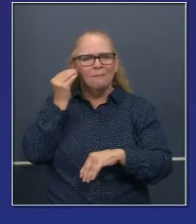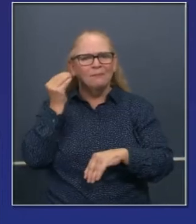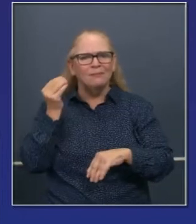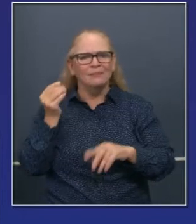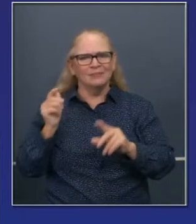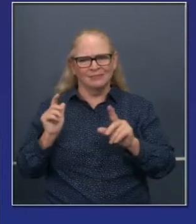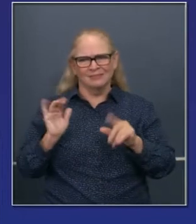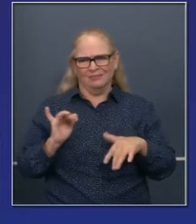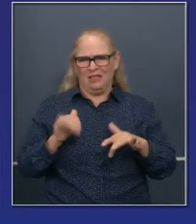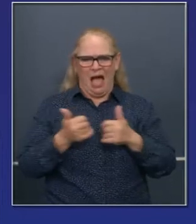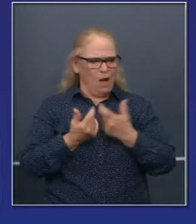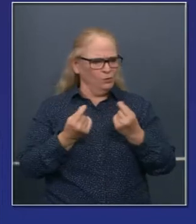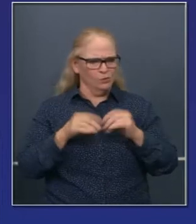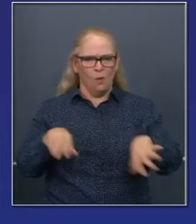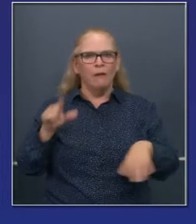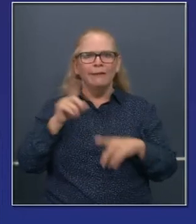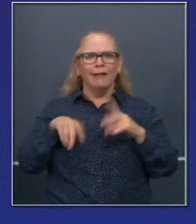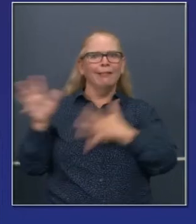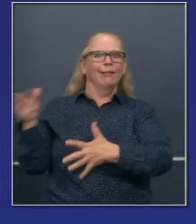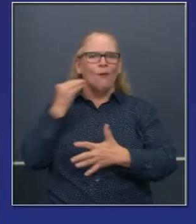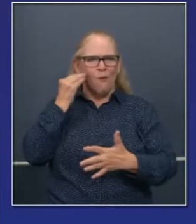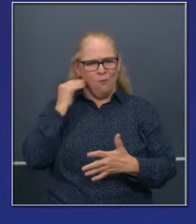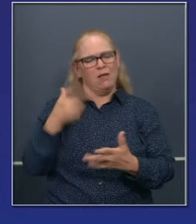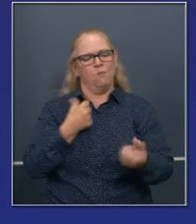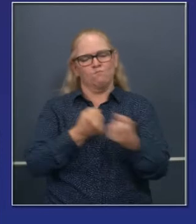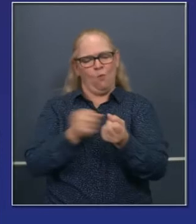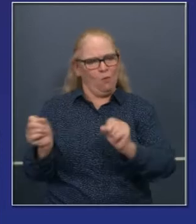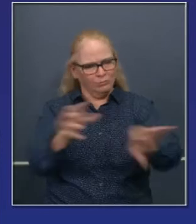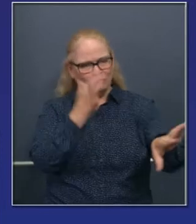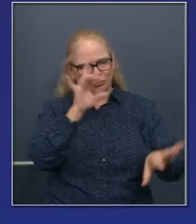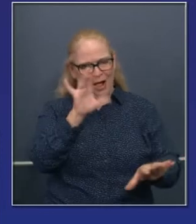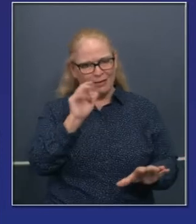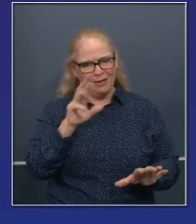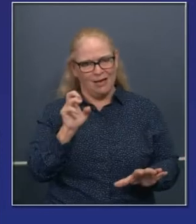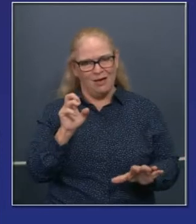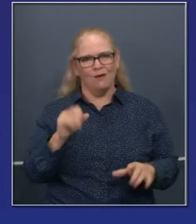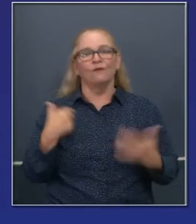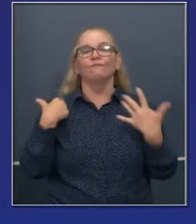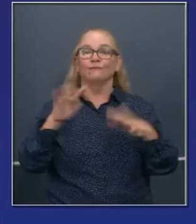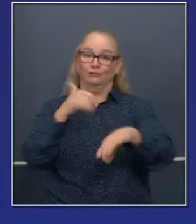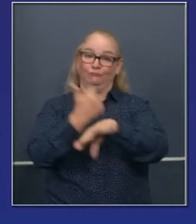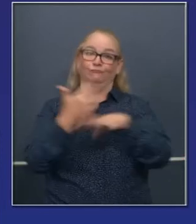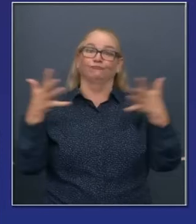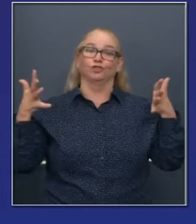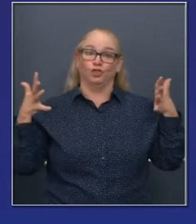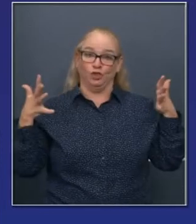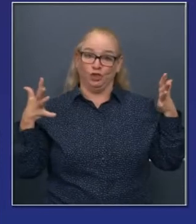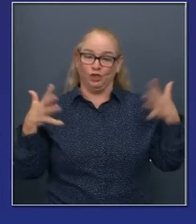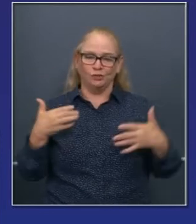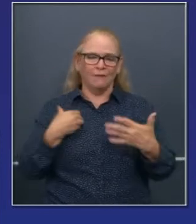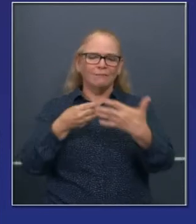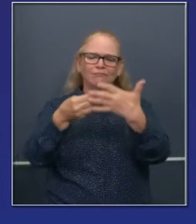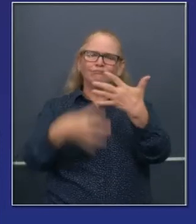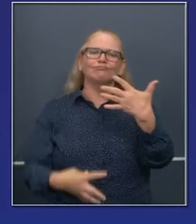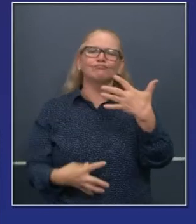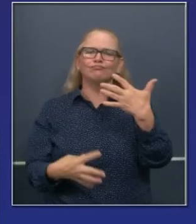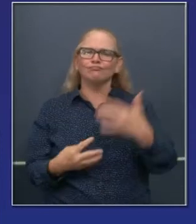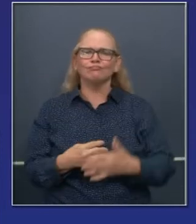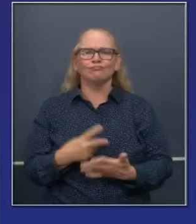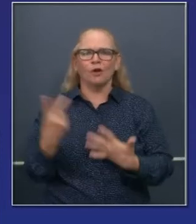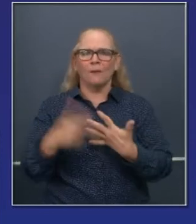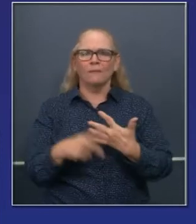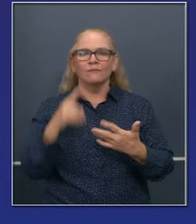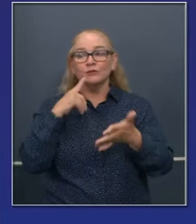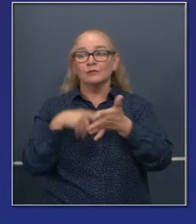puedan ser, recibir atención, para que ellos sigan trabajando como socorristas y como personas de ayuda. Y también hay programas que ustedes recordarán el de los